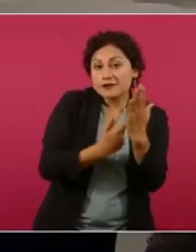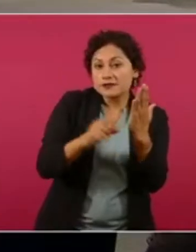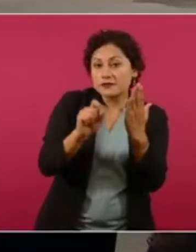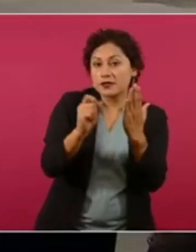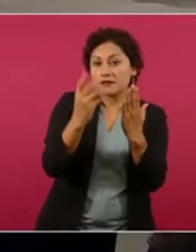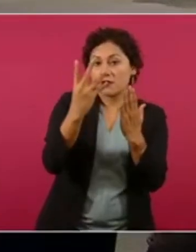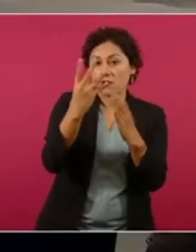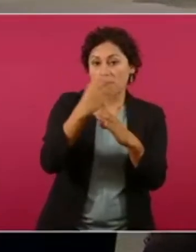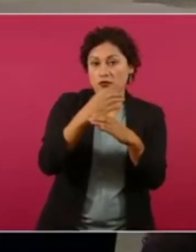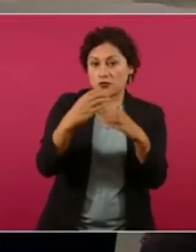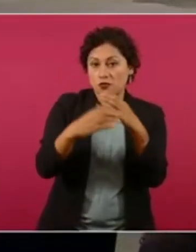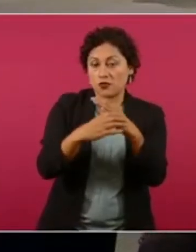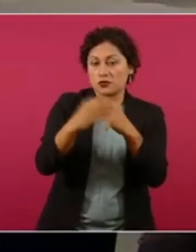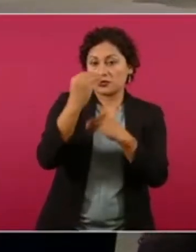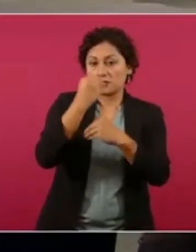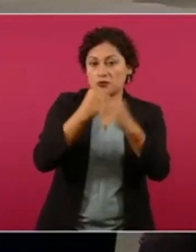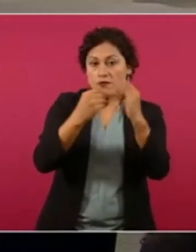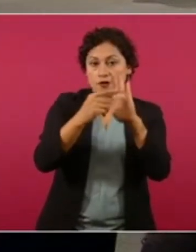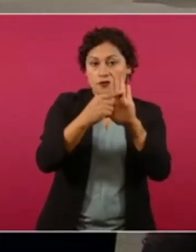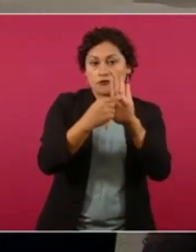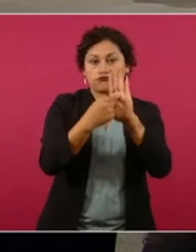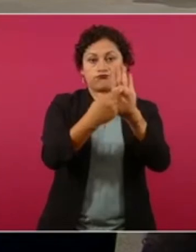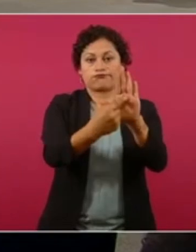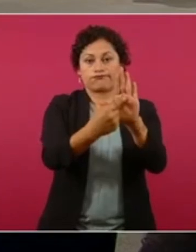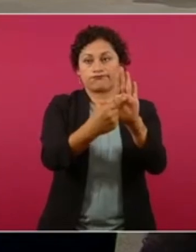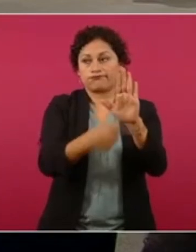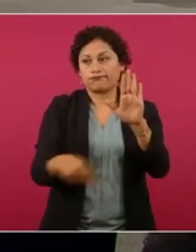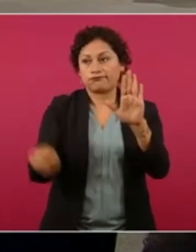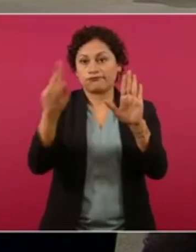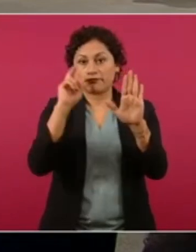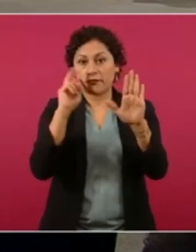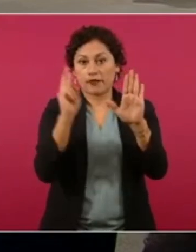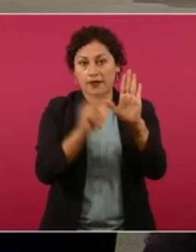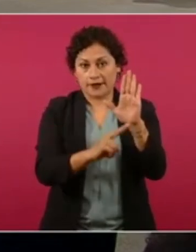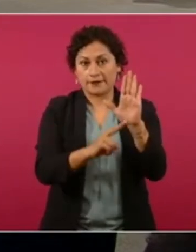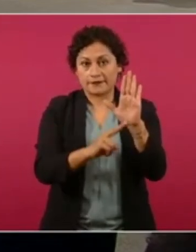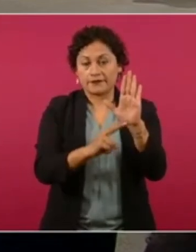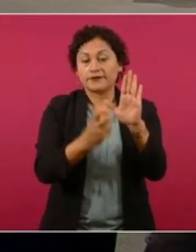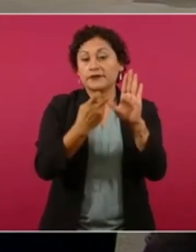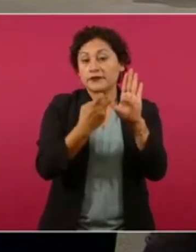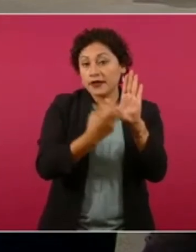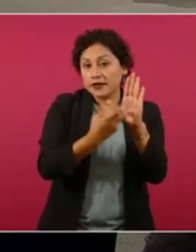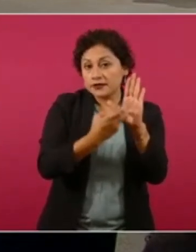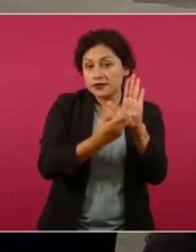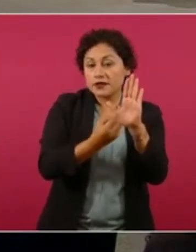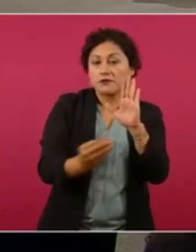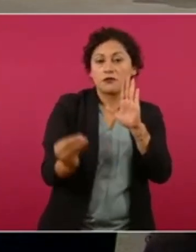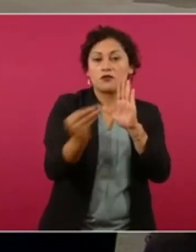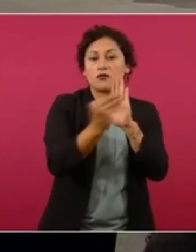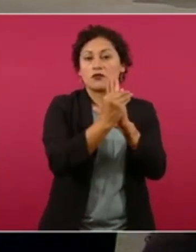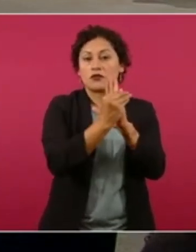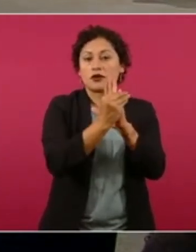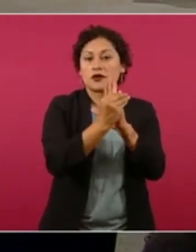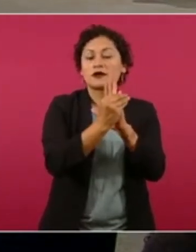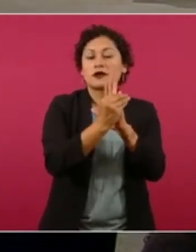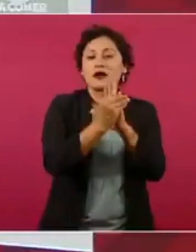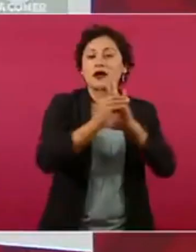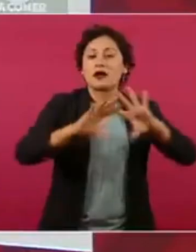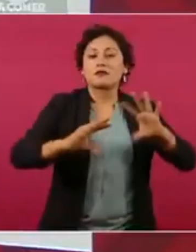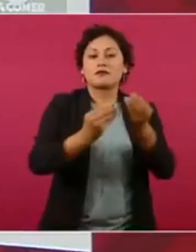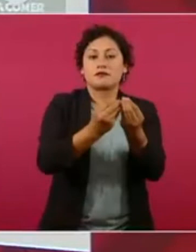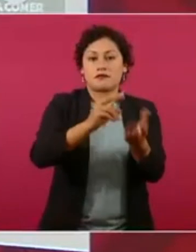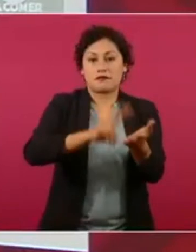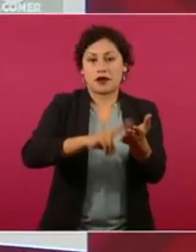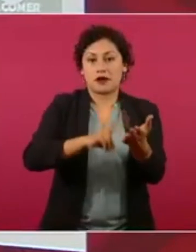inicialmente con el precio de mil 39 y con el